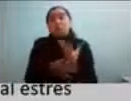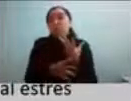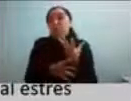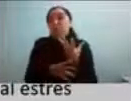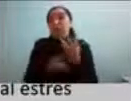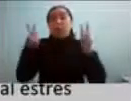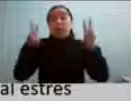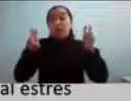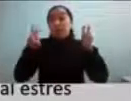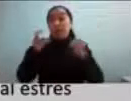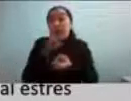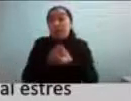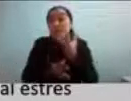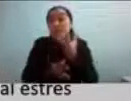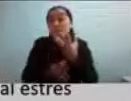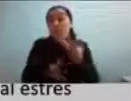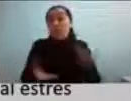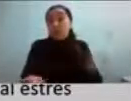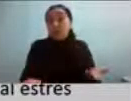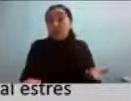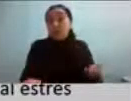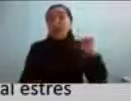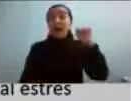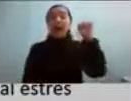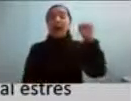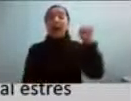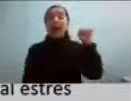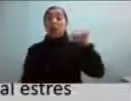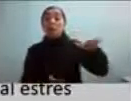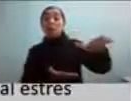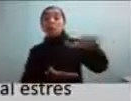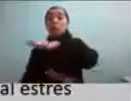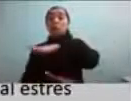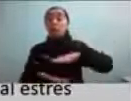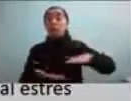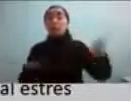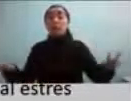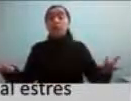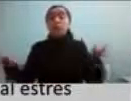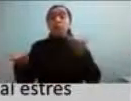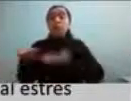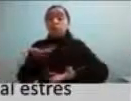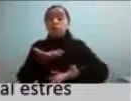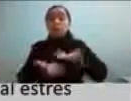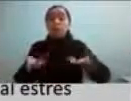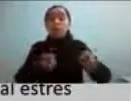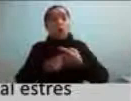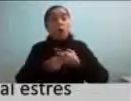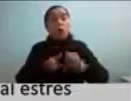bueno el autismo es una condición que muchas veces se combina con otros desafíos